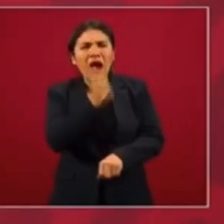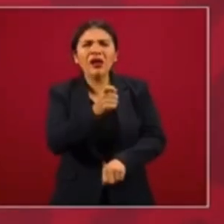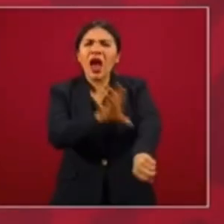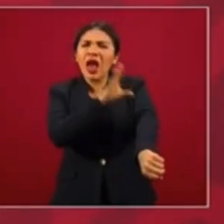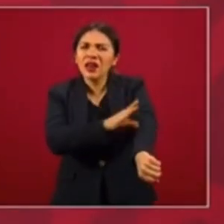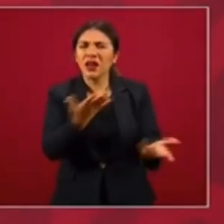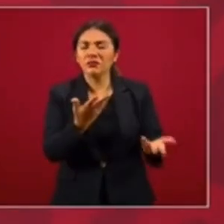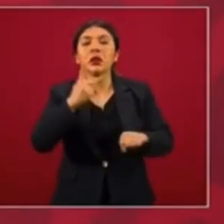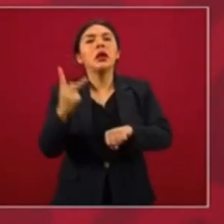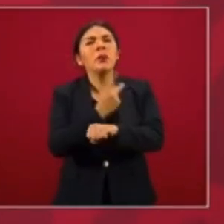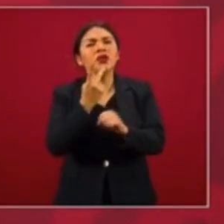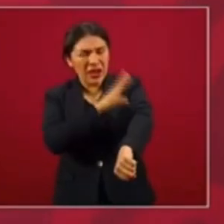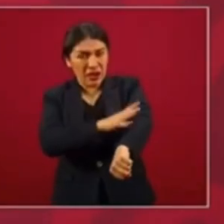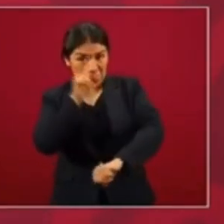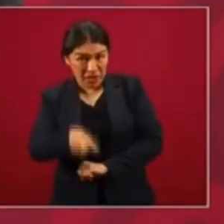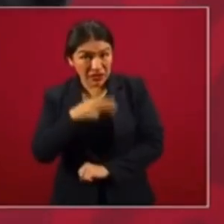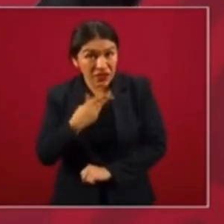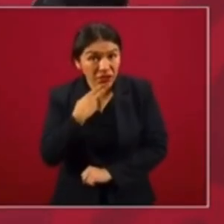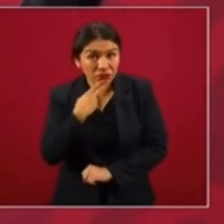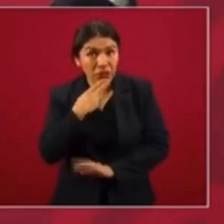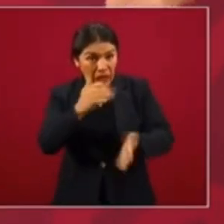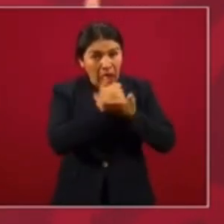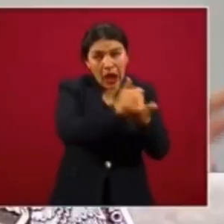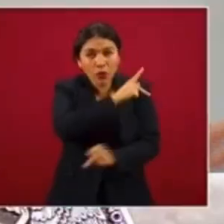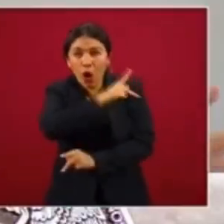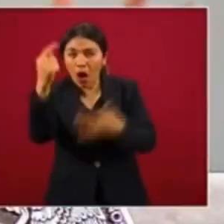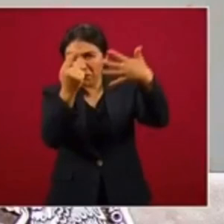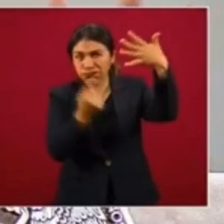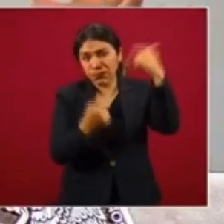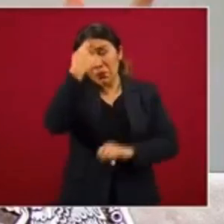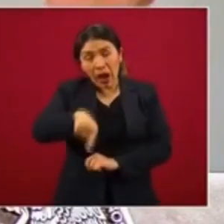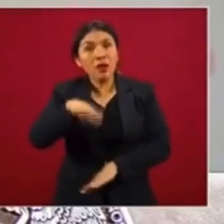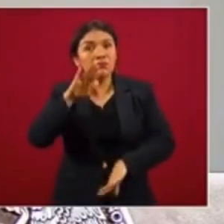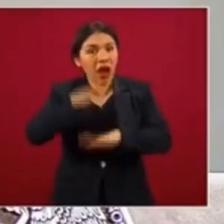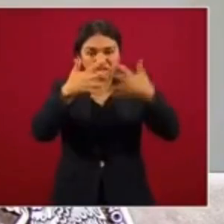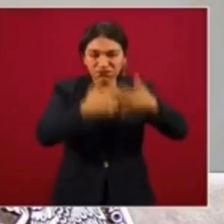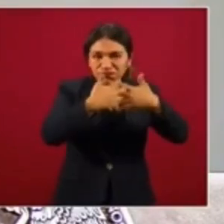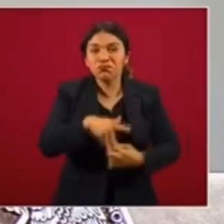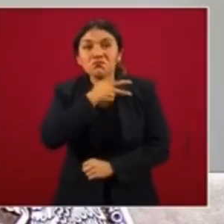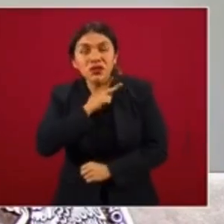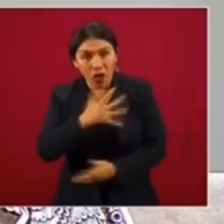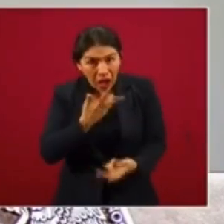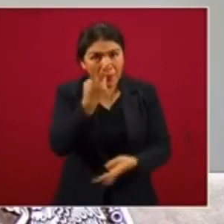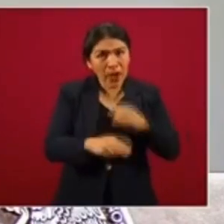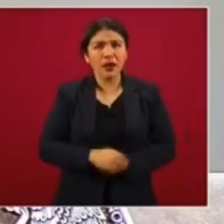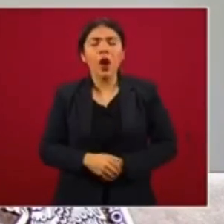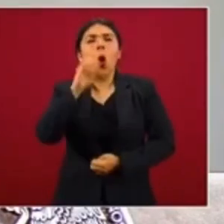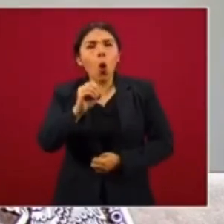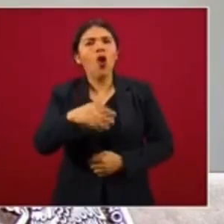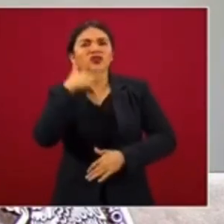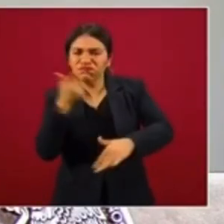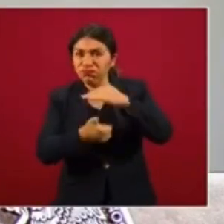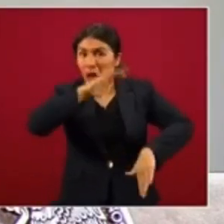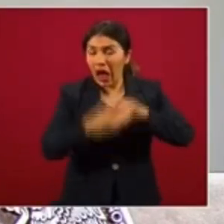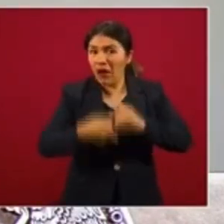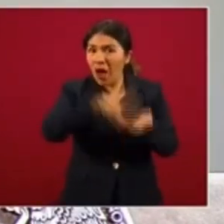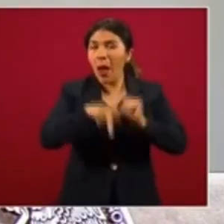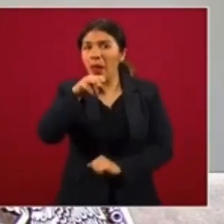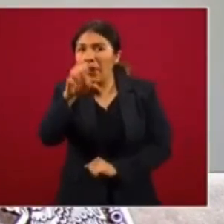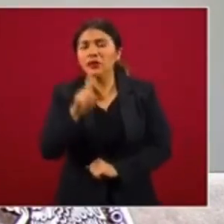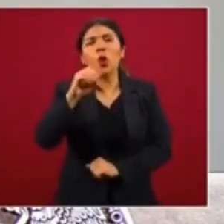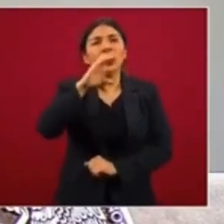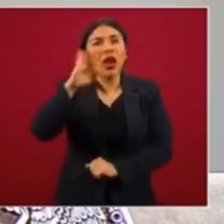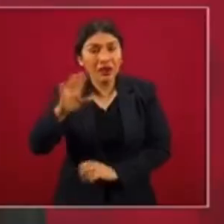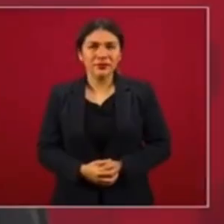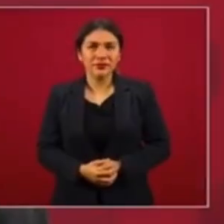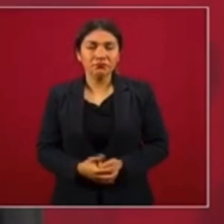reforma energética? ¿Sirvió? ¿Ayudaron todos estos organismos para que aumentara la producción? ¿Para que se acabara la corrupción en Pemex, en la Comisión Federal de